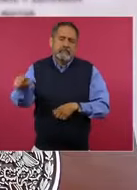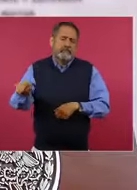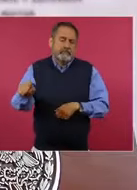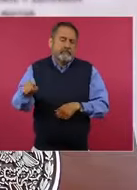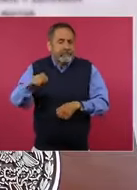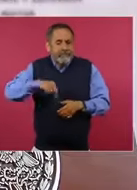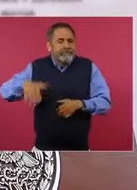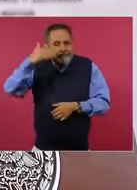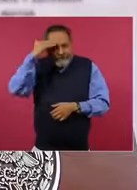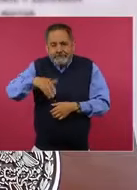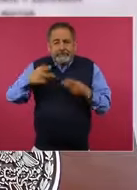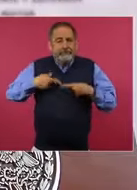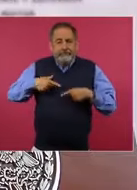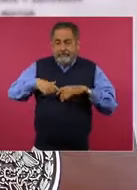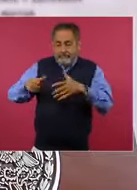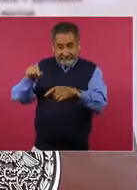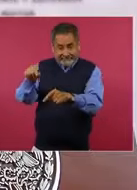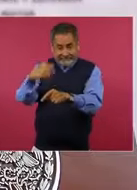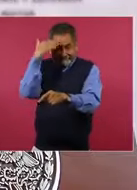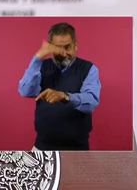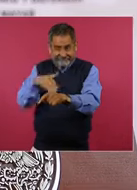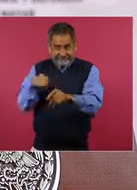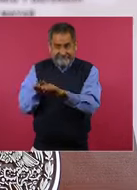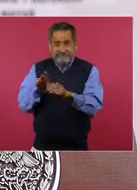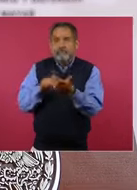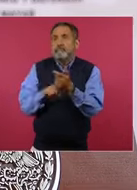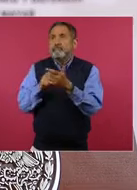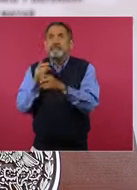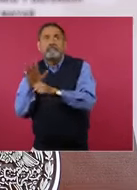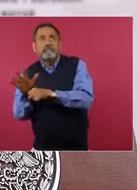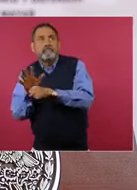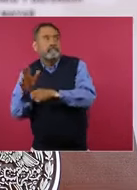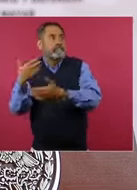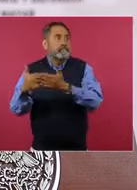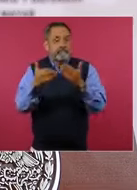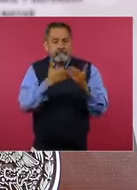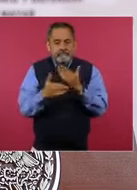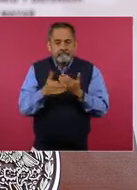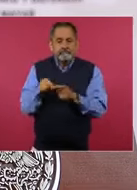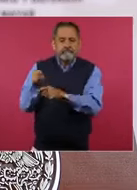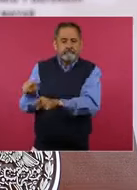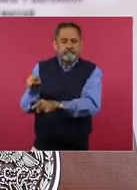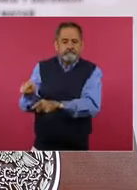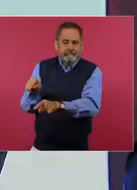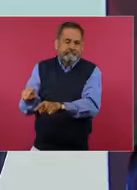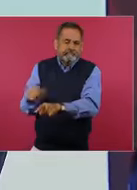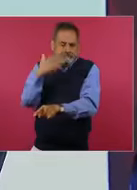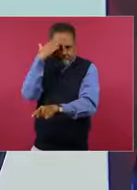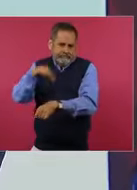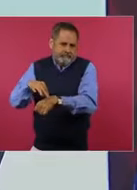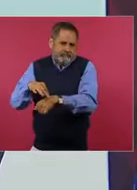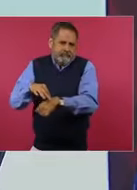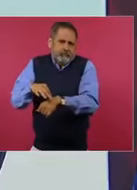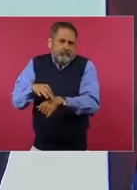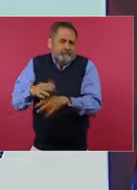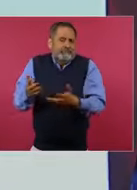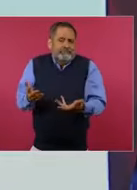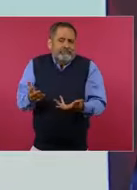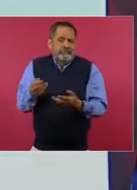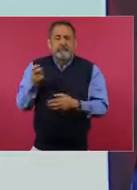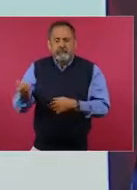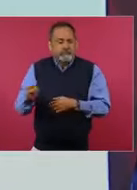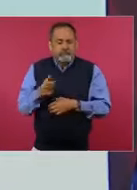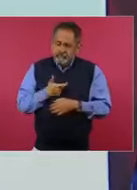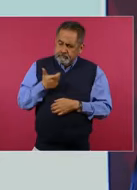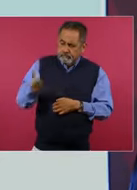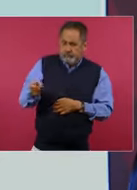diagnóstico de una unidad de primer nivel, de un centro de salud, es el usuario. Por eso se crearon las asambleas y